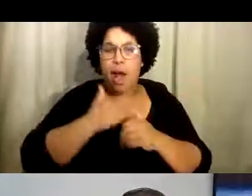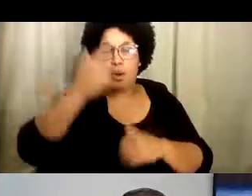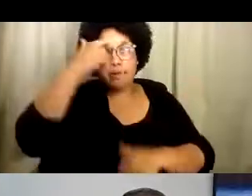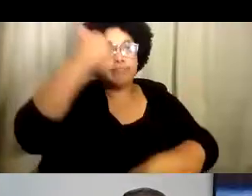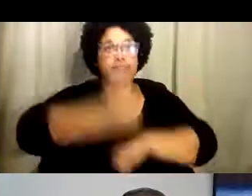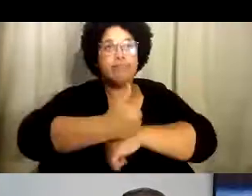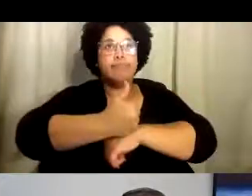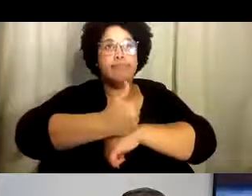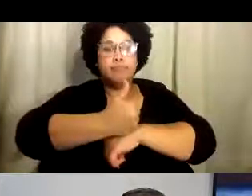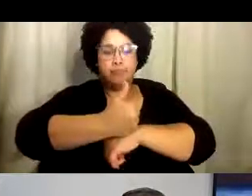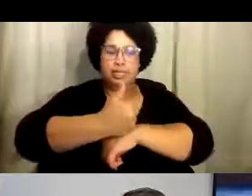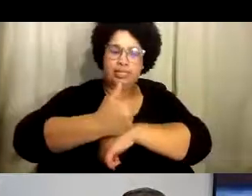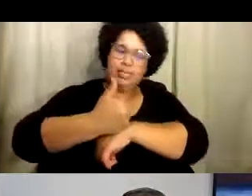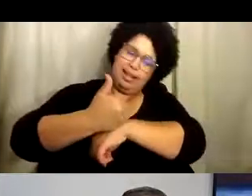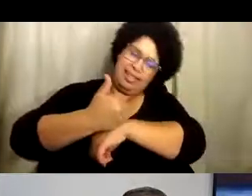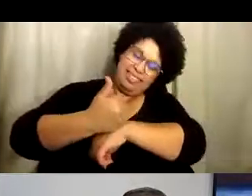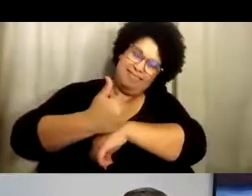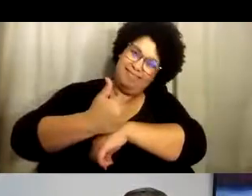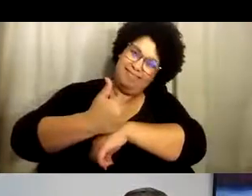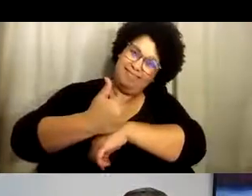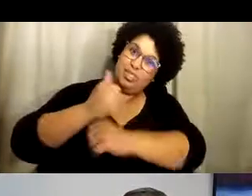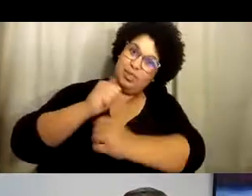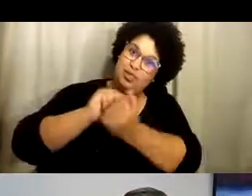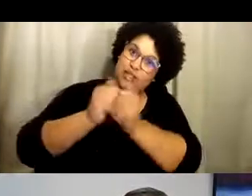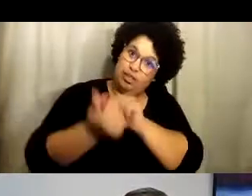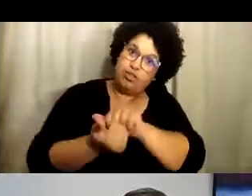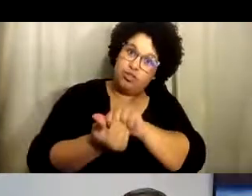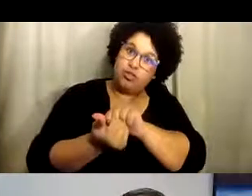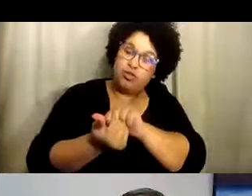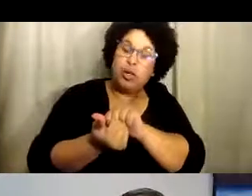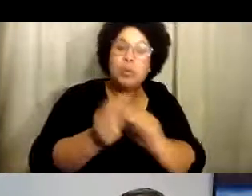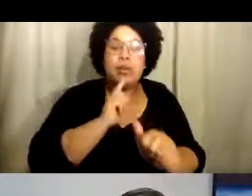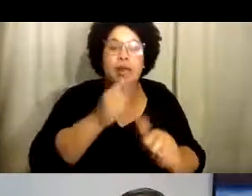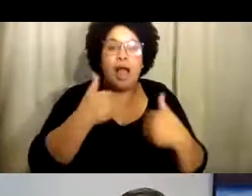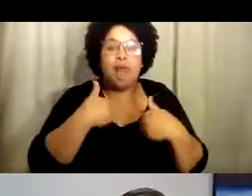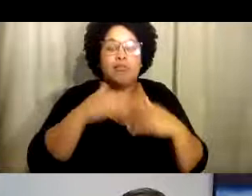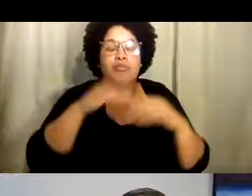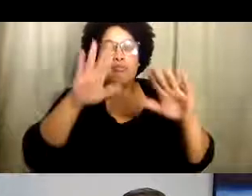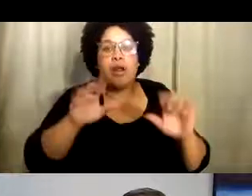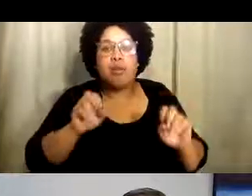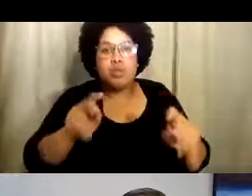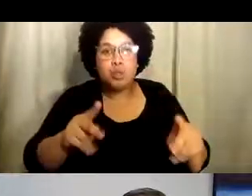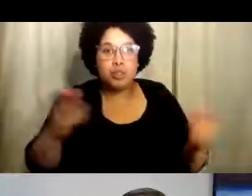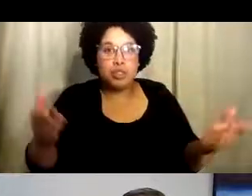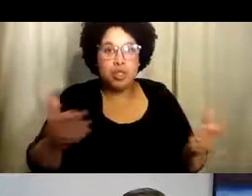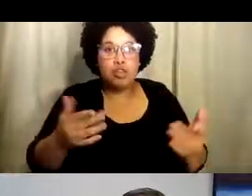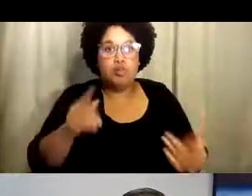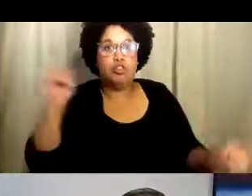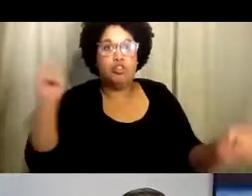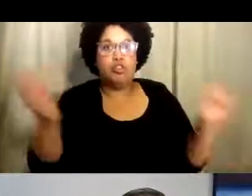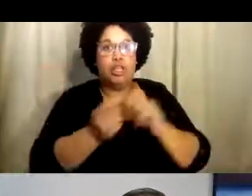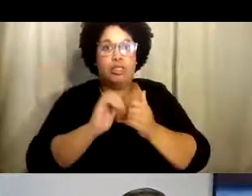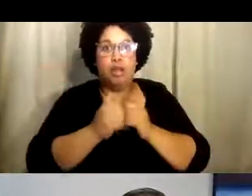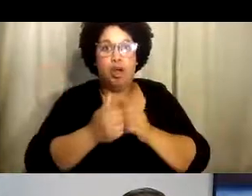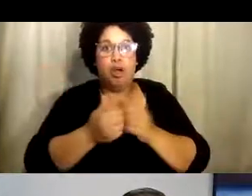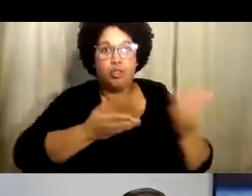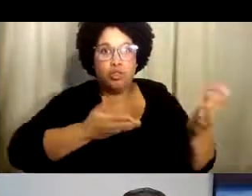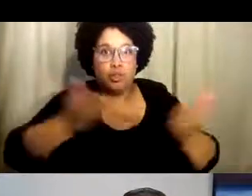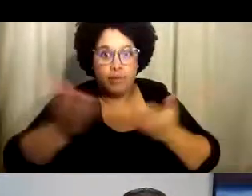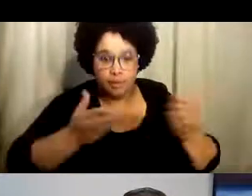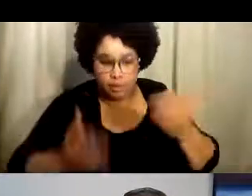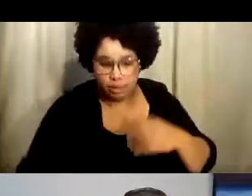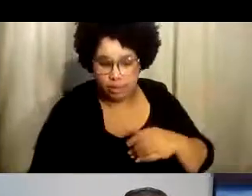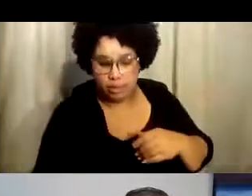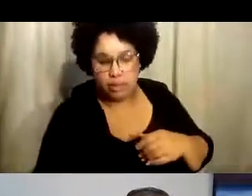normalidad. Y eso quiere decir cambiar nuestra mentalidad. Tenemos esta oportunidad excelente para rediseñar nuestros